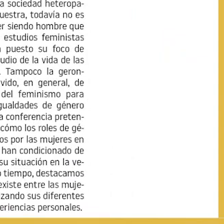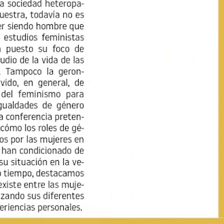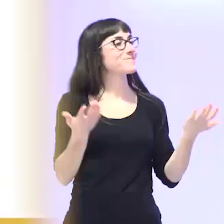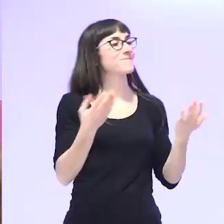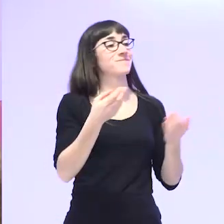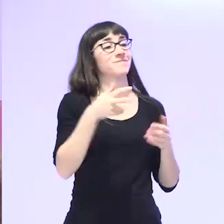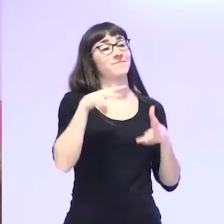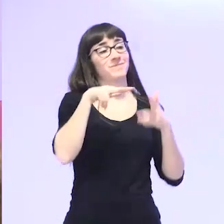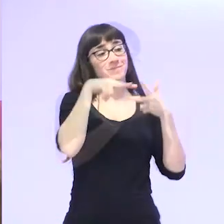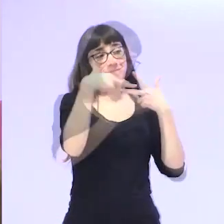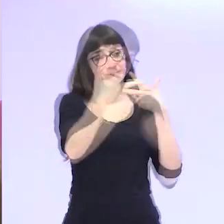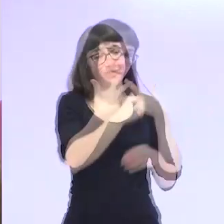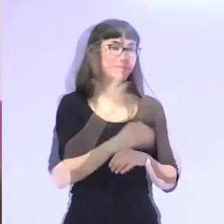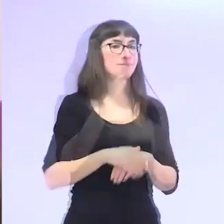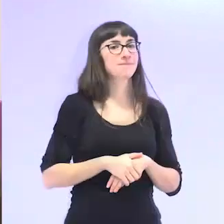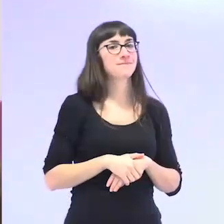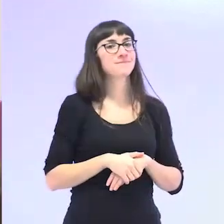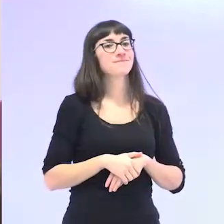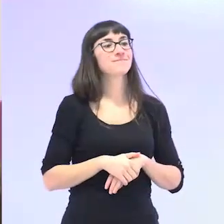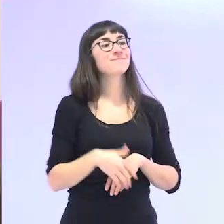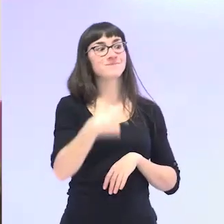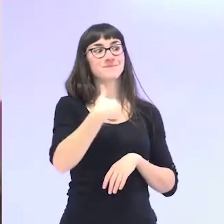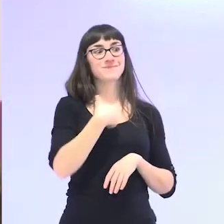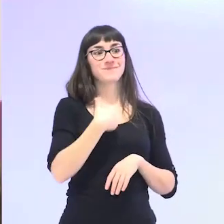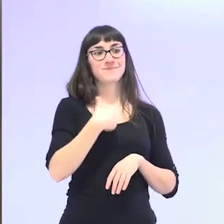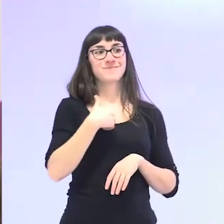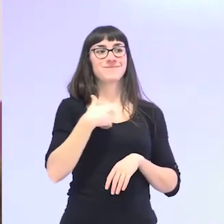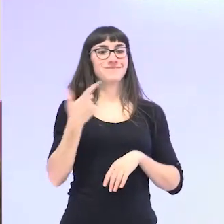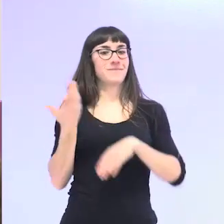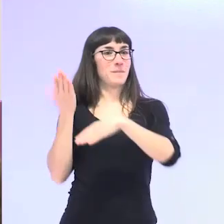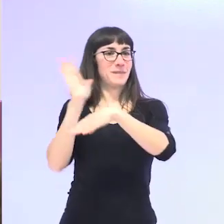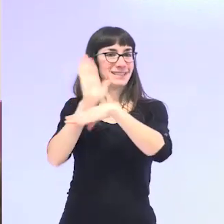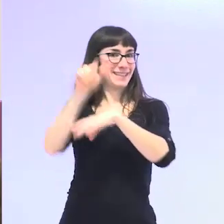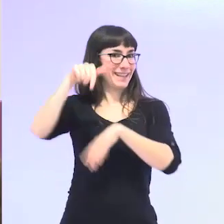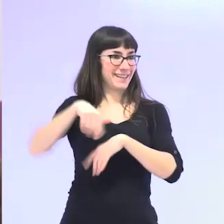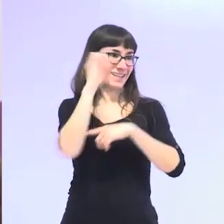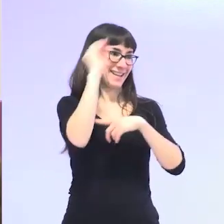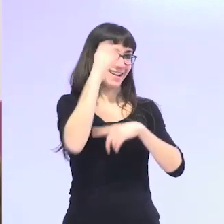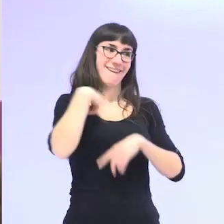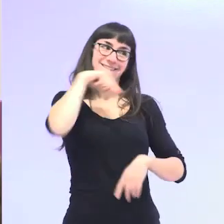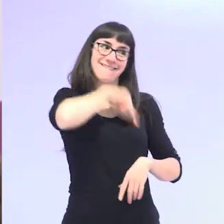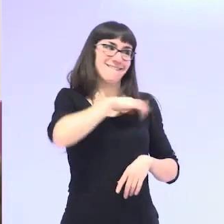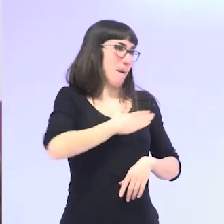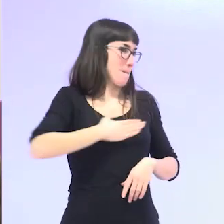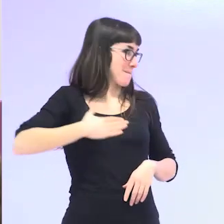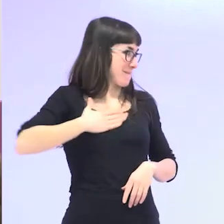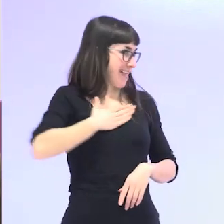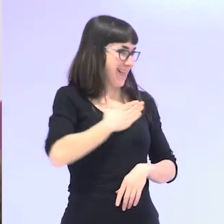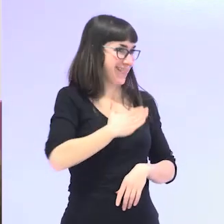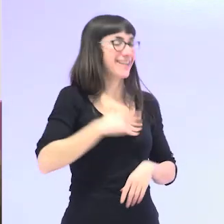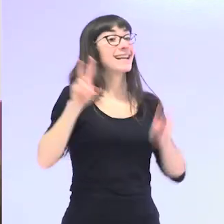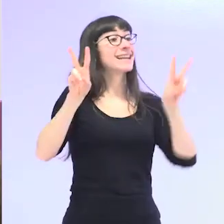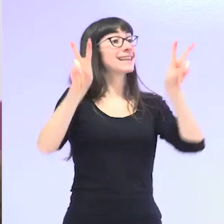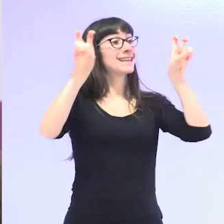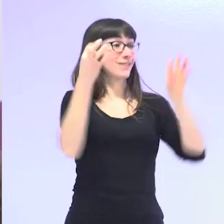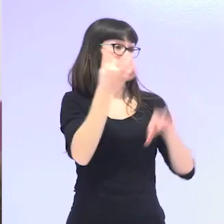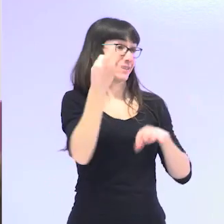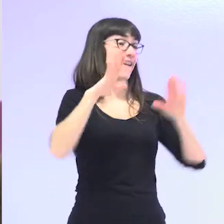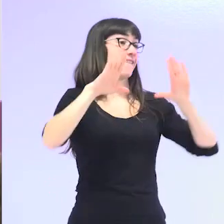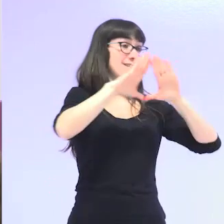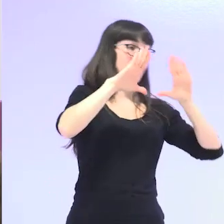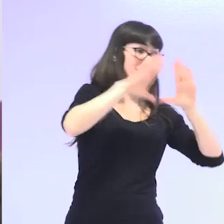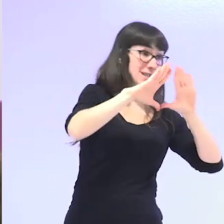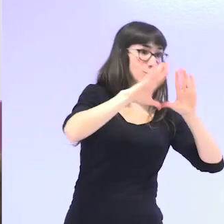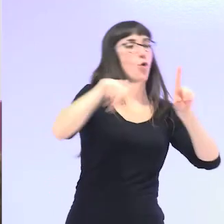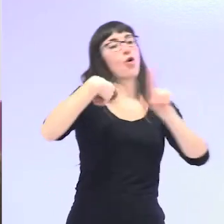Arracha, León, Gusti, hoy. Para mí es un placer presentar esta charla que, como sabéis, lleva por título Feminismo y